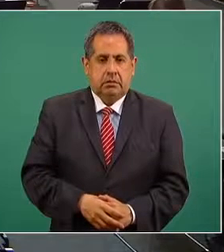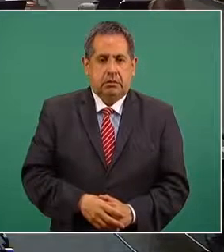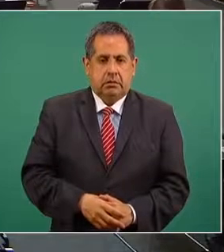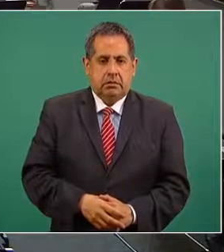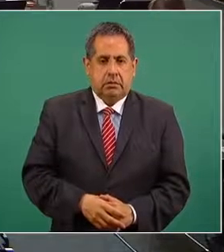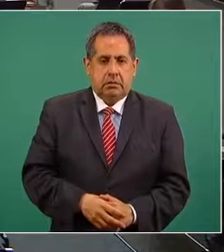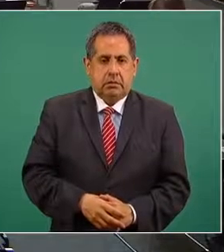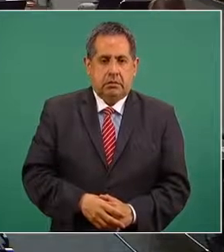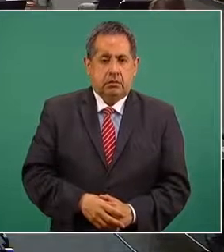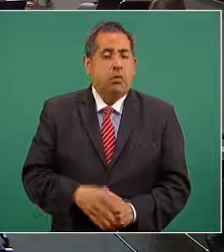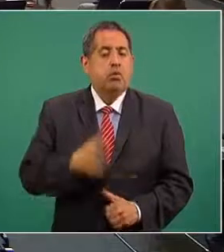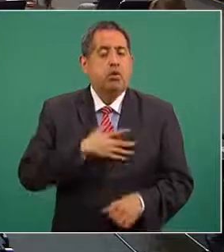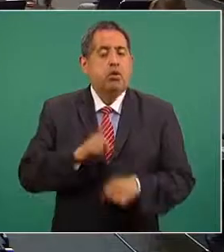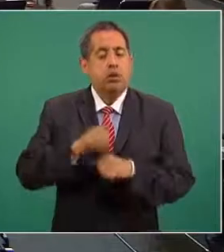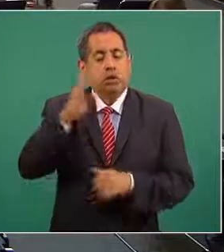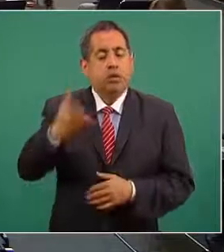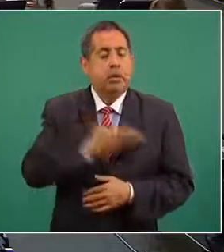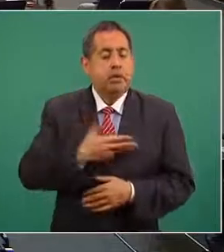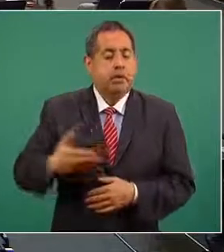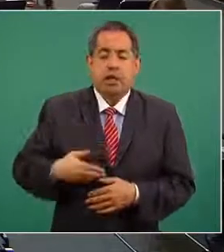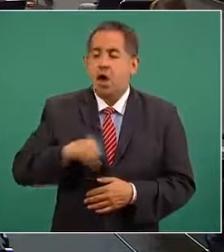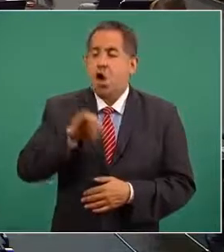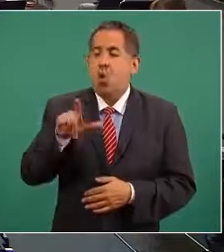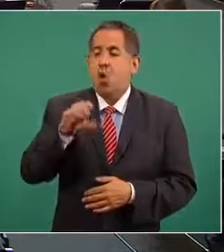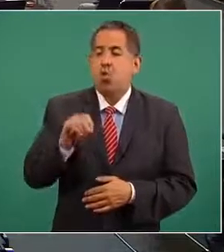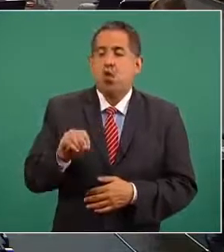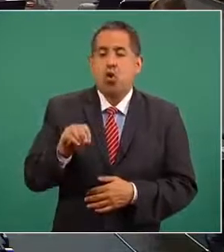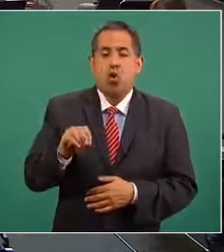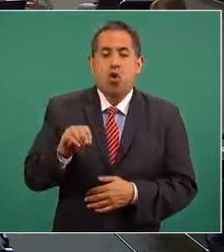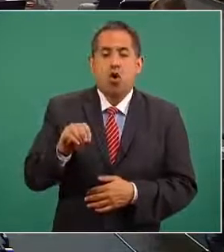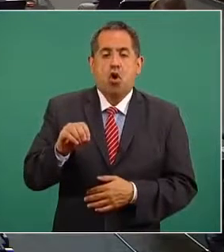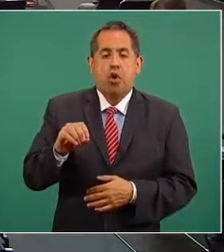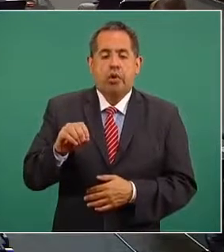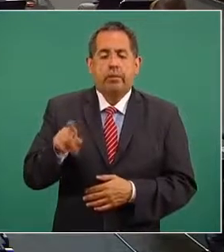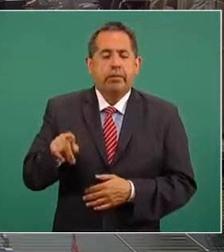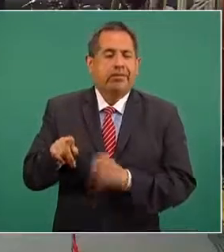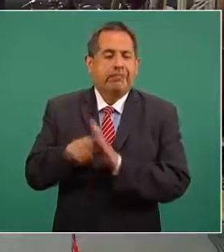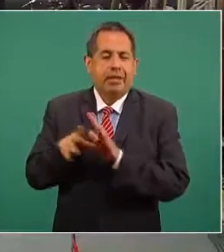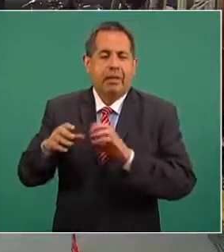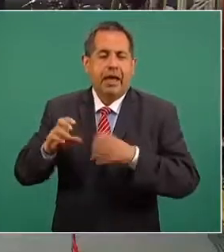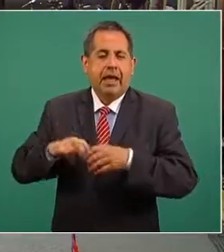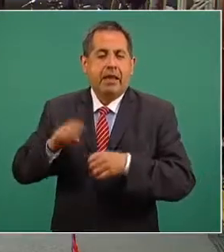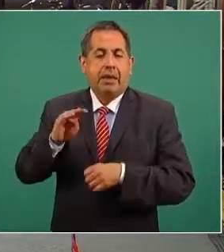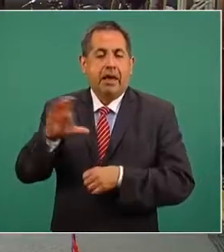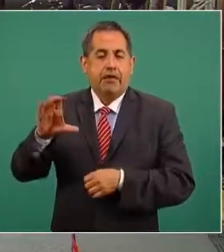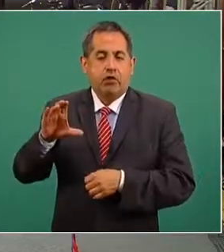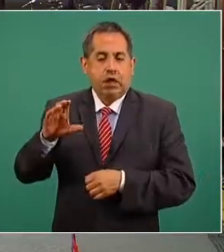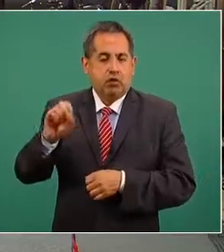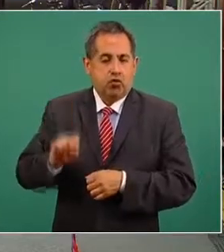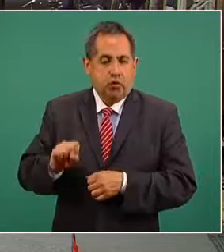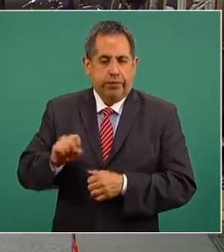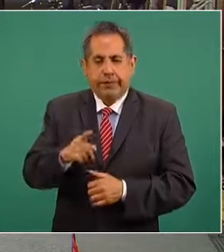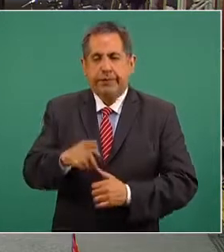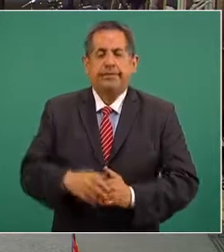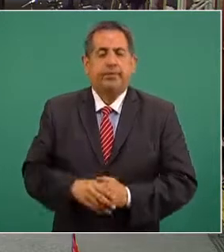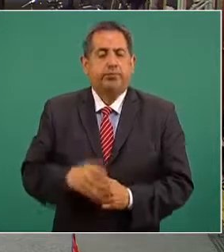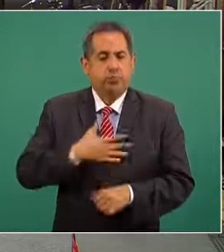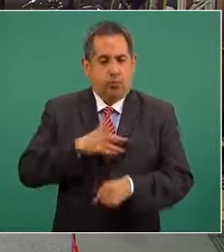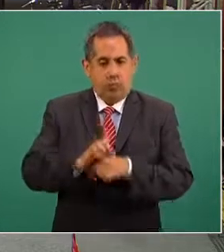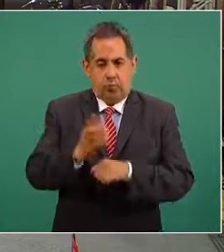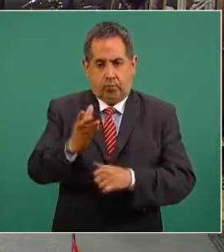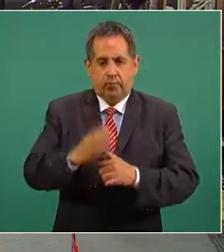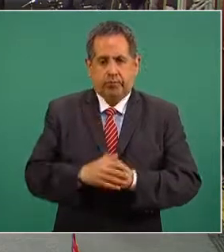muy buenos días señor presidente Julio Mar Gómez de medios digitales del pacífico de baja california sur señor presidente buenos días